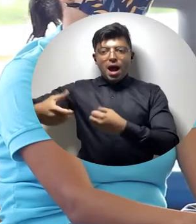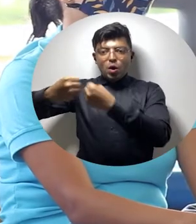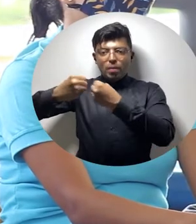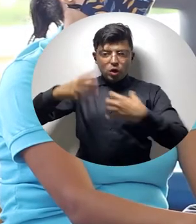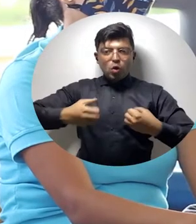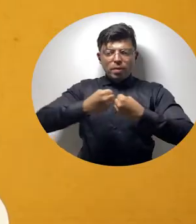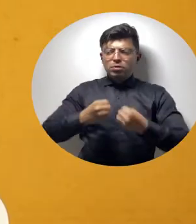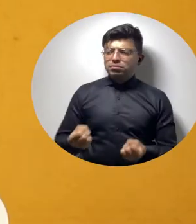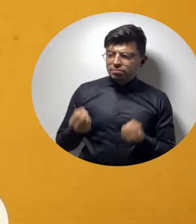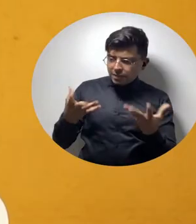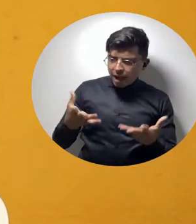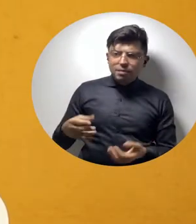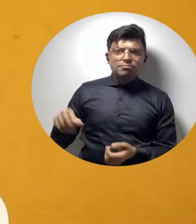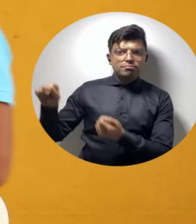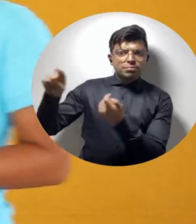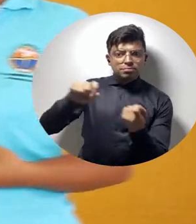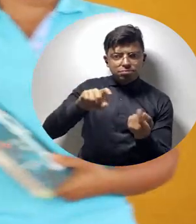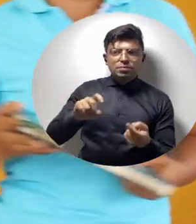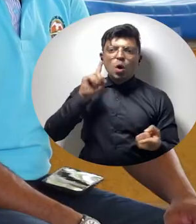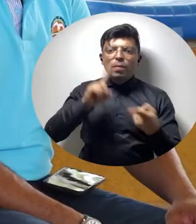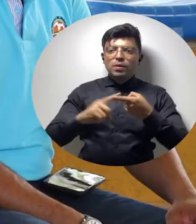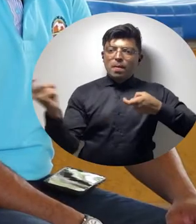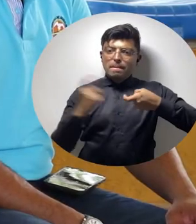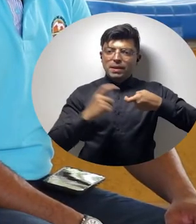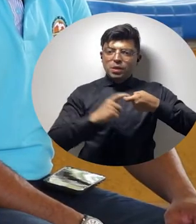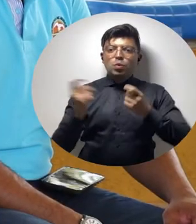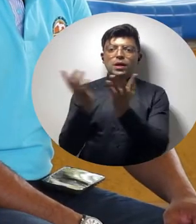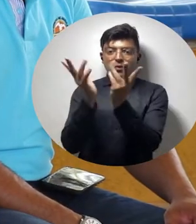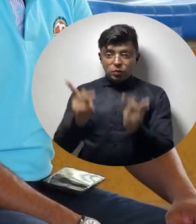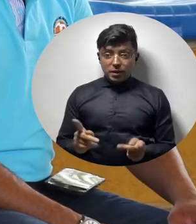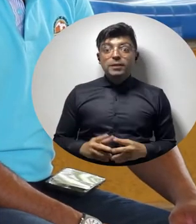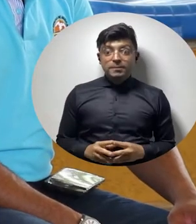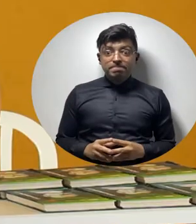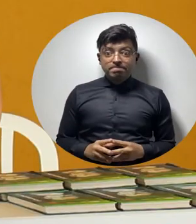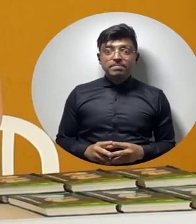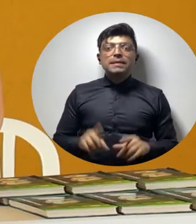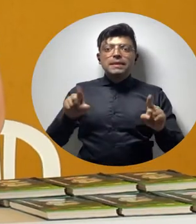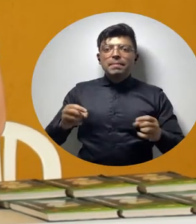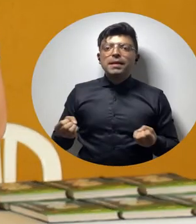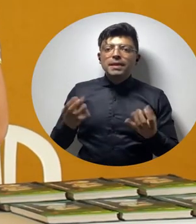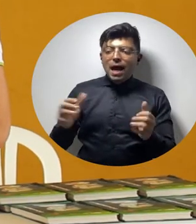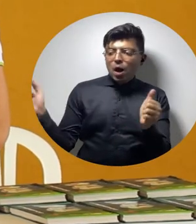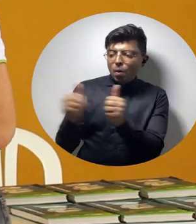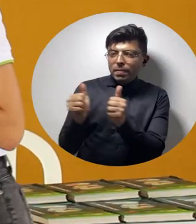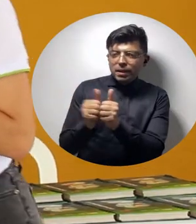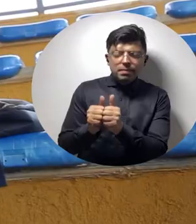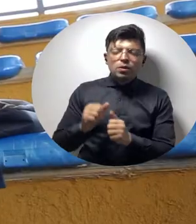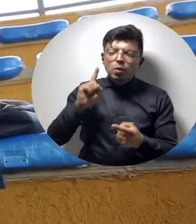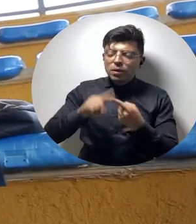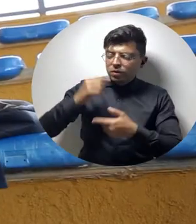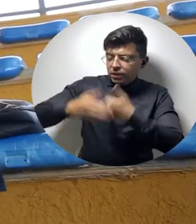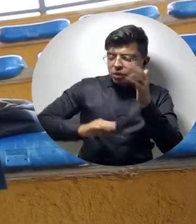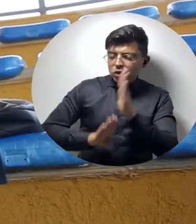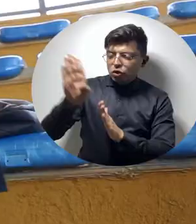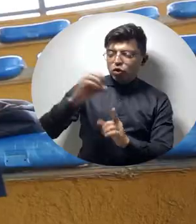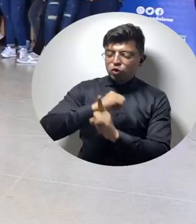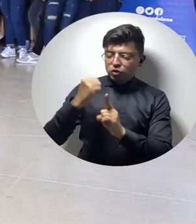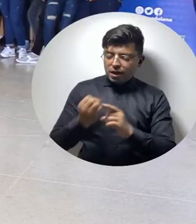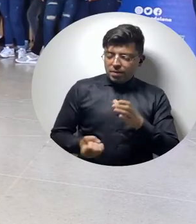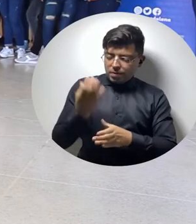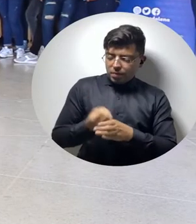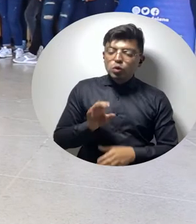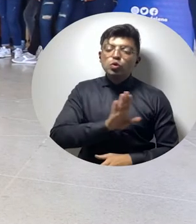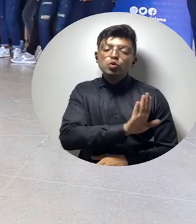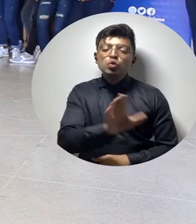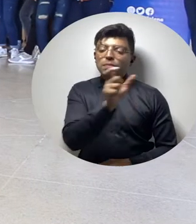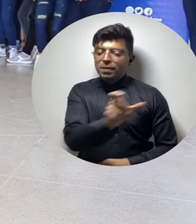cuales proporciona beneficios económicos para la matrícula de los estudiantes, así como brinda acompañamiento para el desarrollo social y productivo de